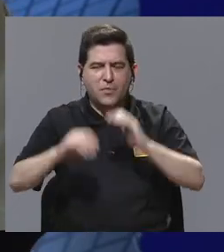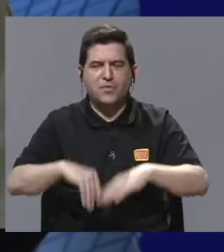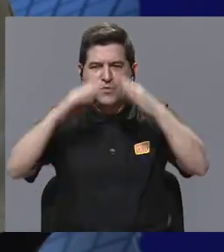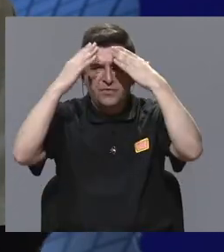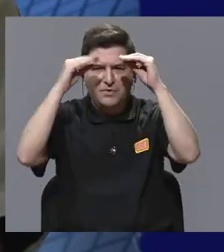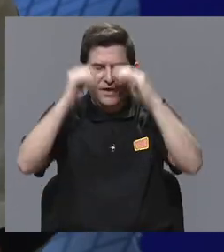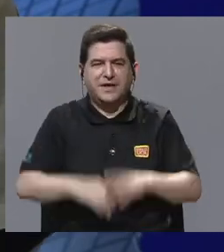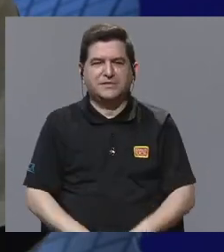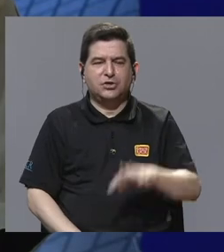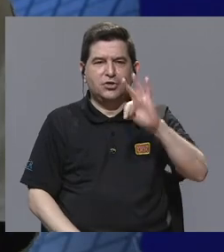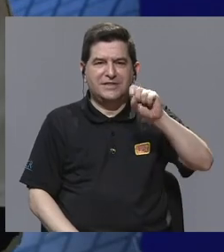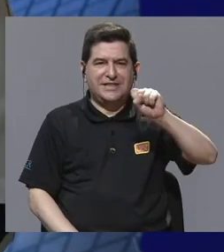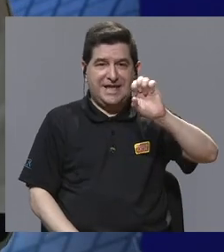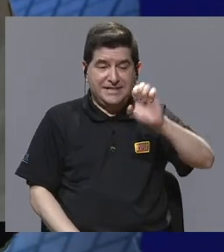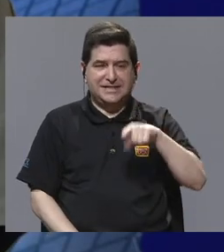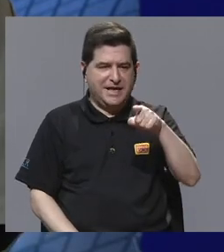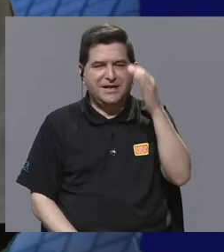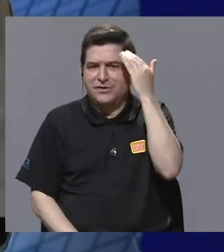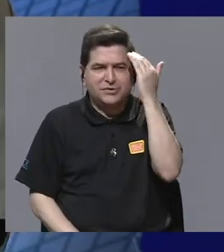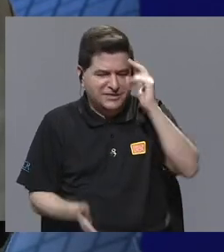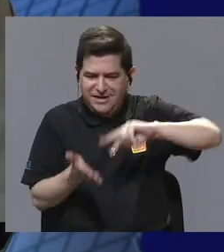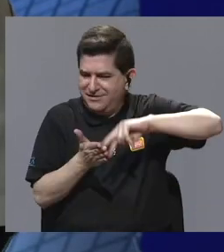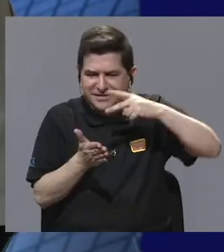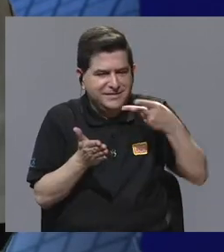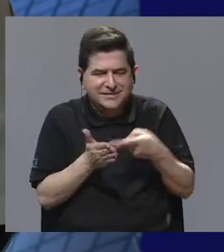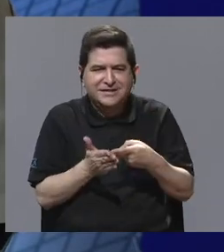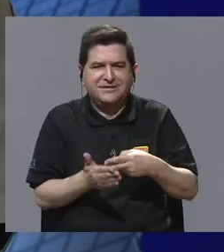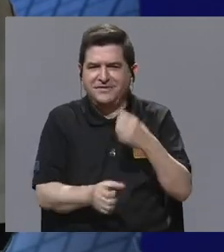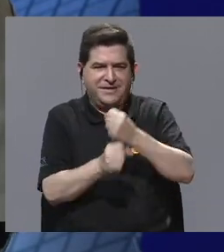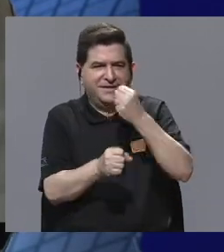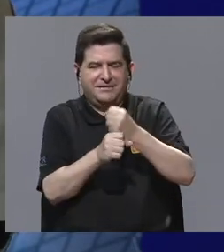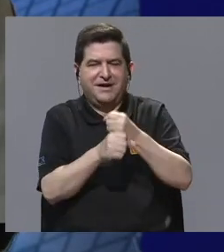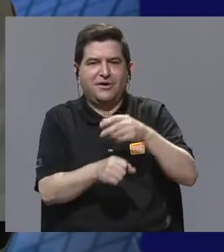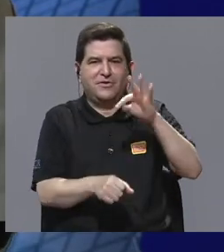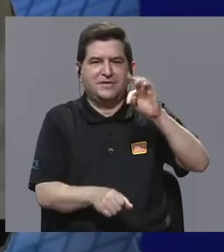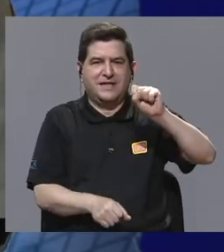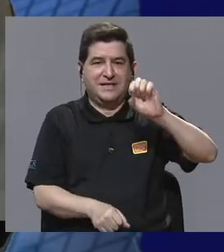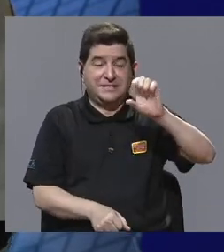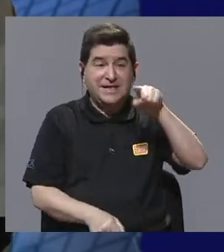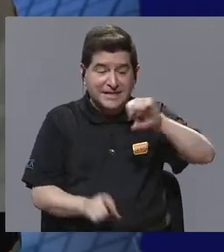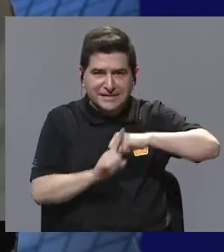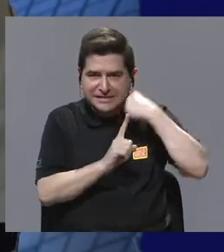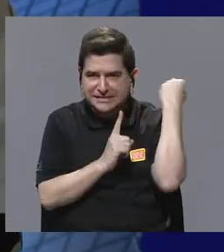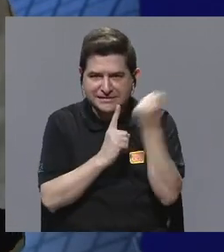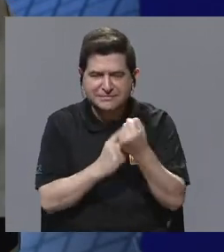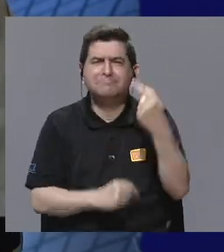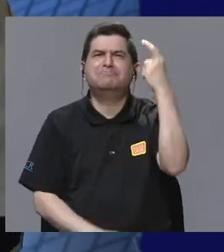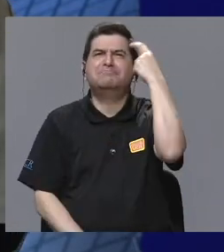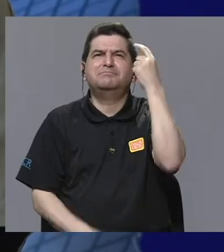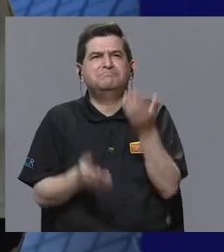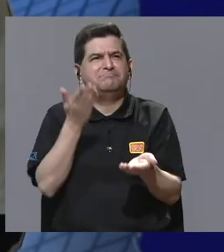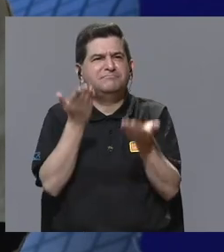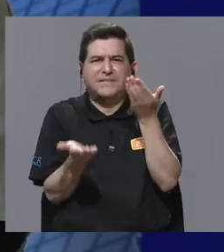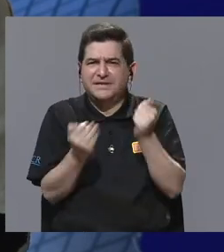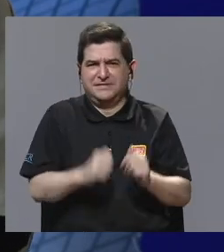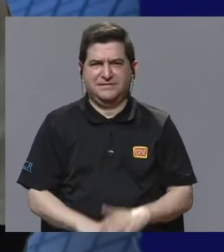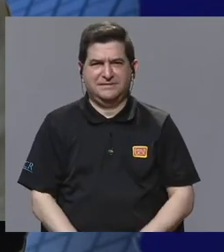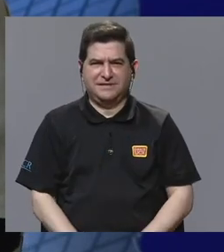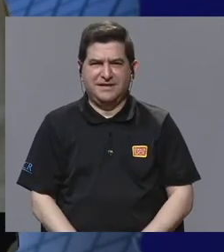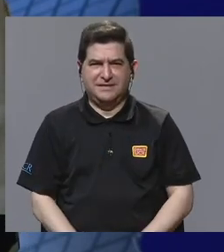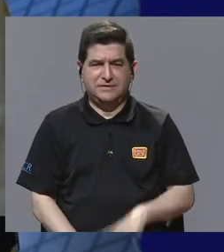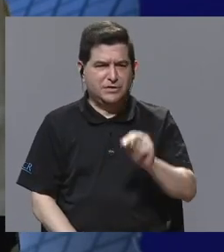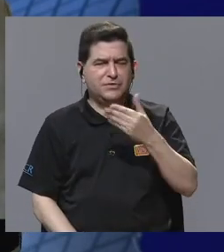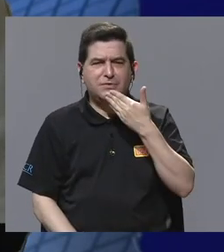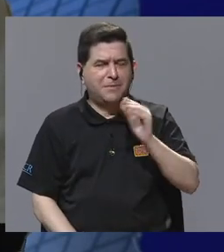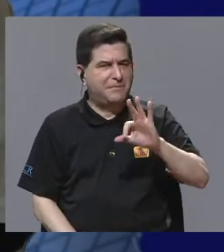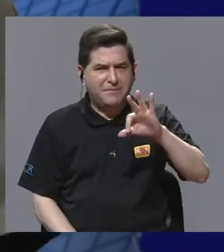entiende lo que hace el tribunal, entonces tal vez a partir de esa pequeña cuestión y pensando que tal vez no era por mala manera,